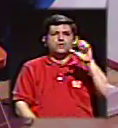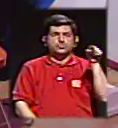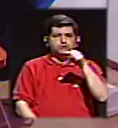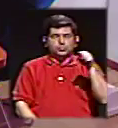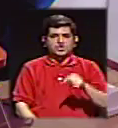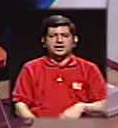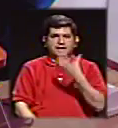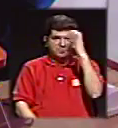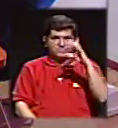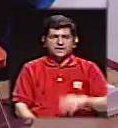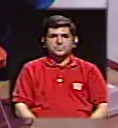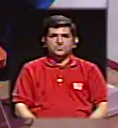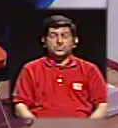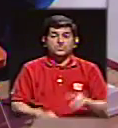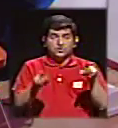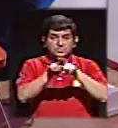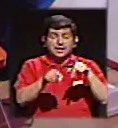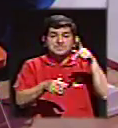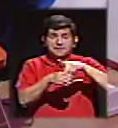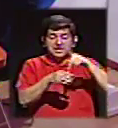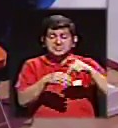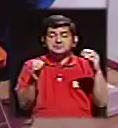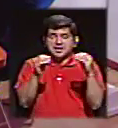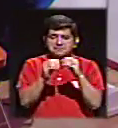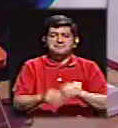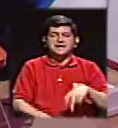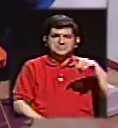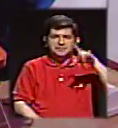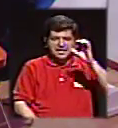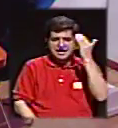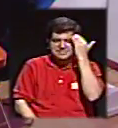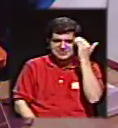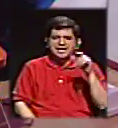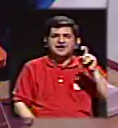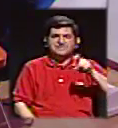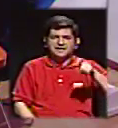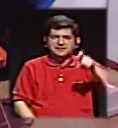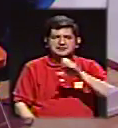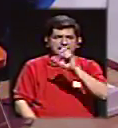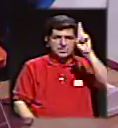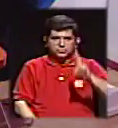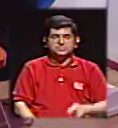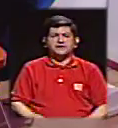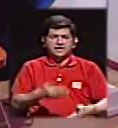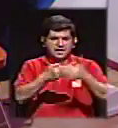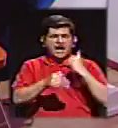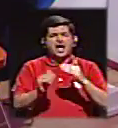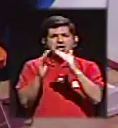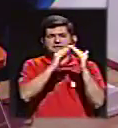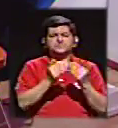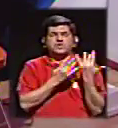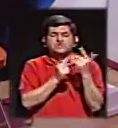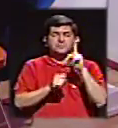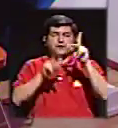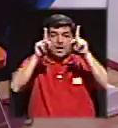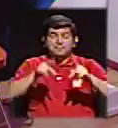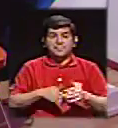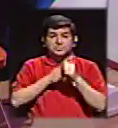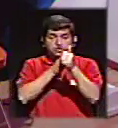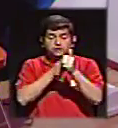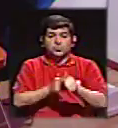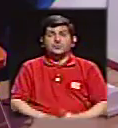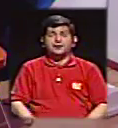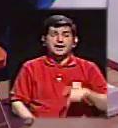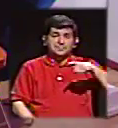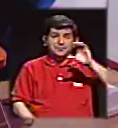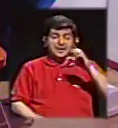Pilar esté al tanto de participar más. Ella sabe lo que Costa Rica necesita. Antiguamente pueblos esperaban un mesías que Pilar haga